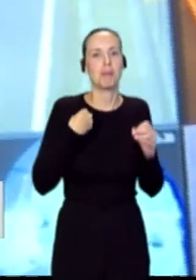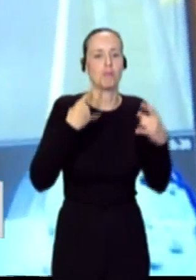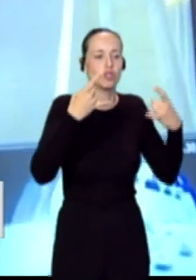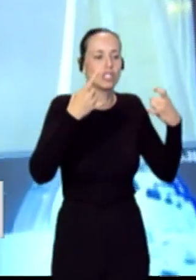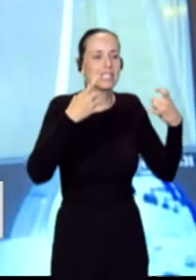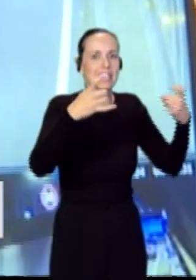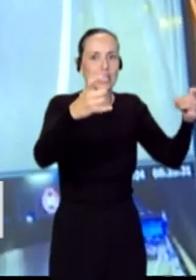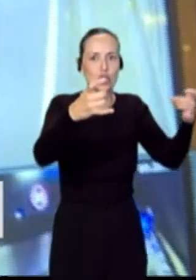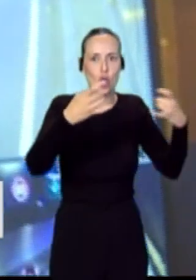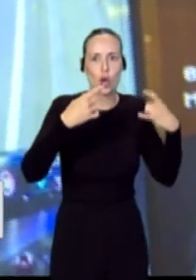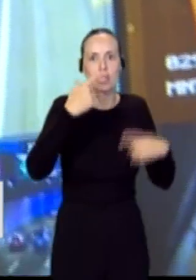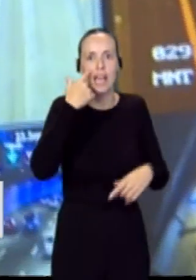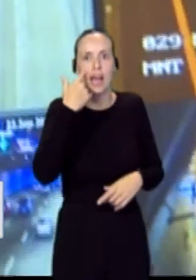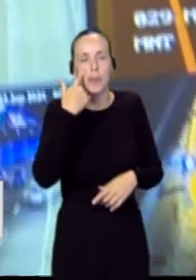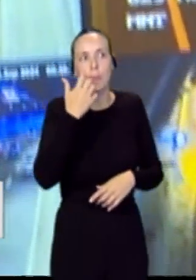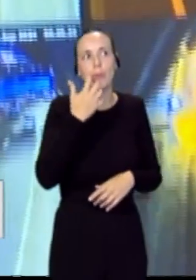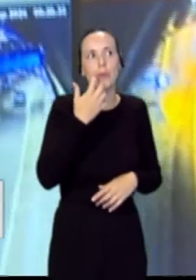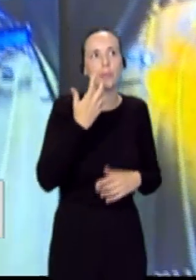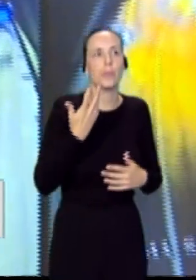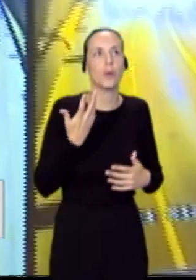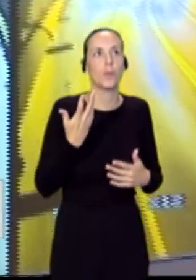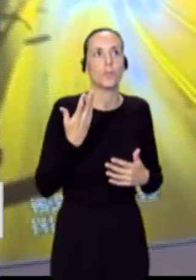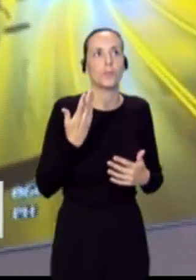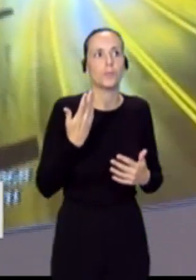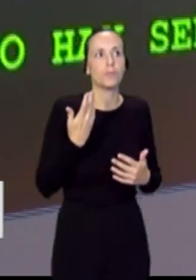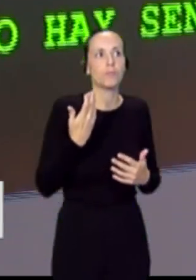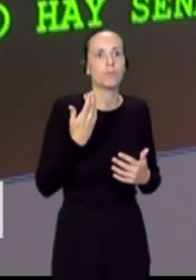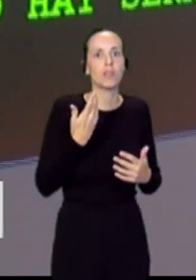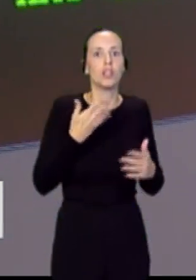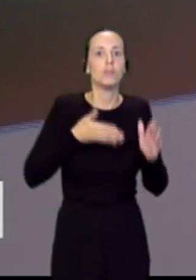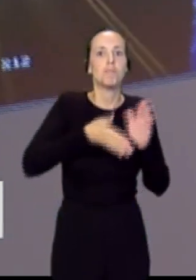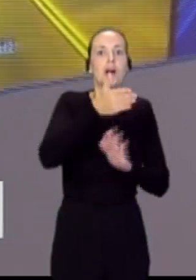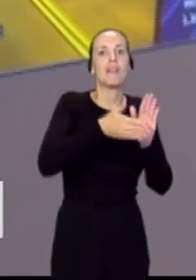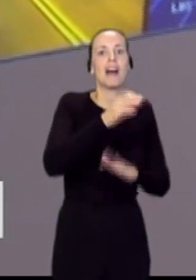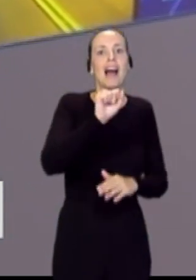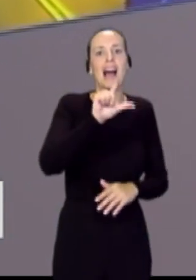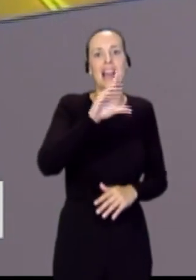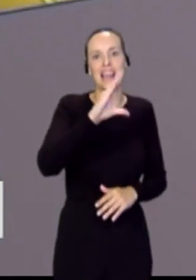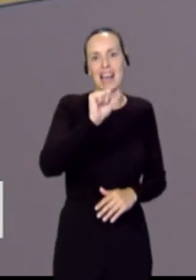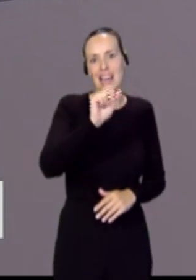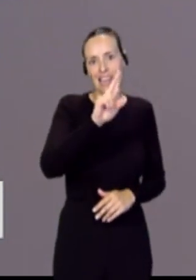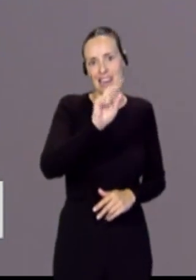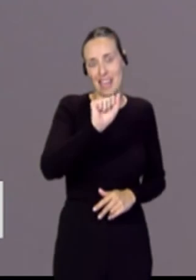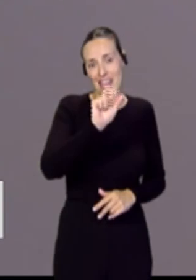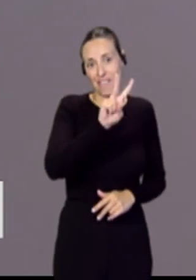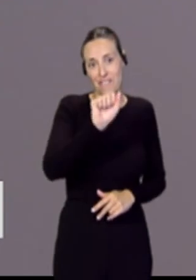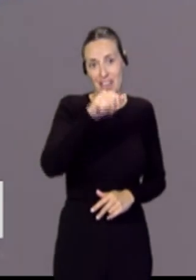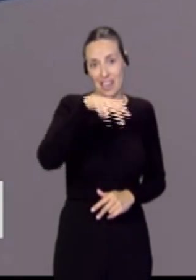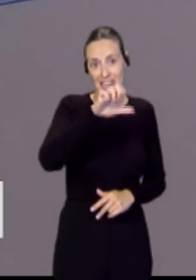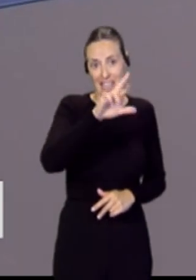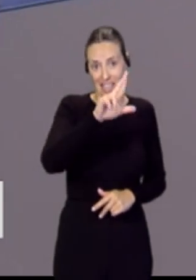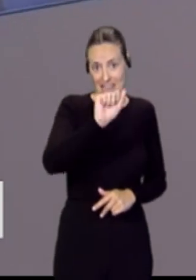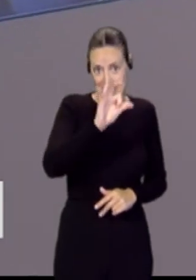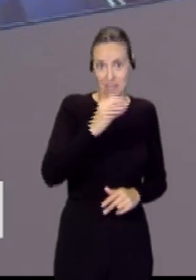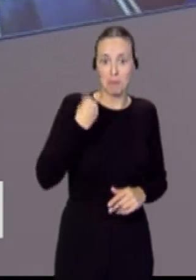determinan cuál es, sobre todo, la dirección al caravanera desde el túnel de Julio Luengo y que determina el aforo de